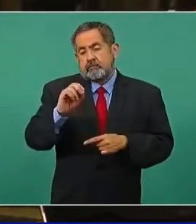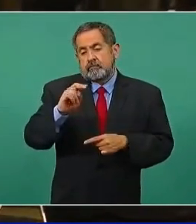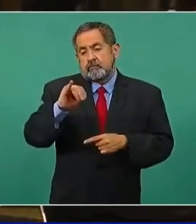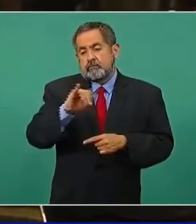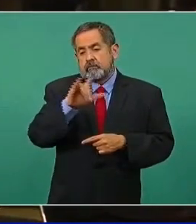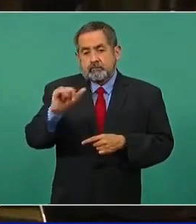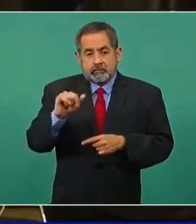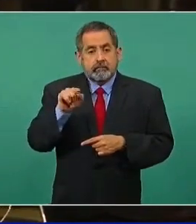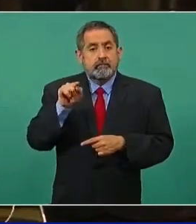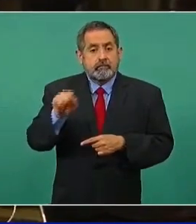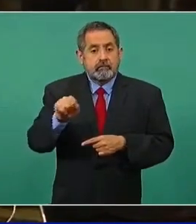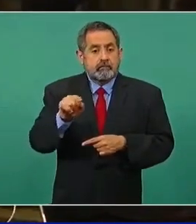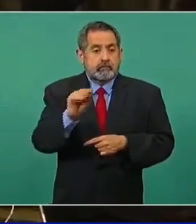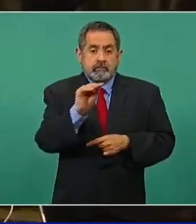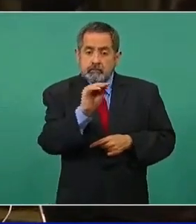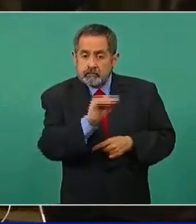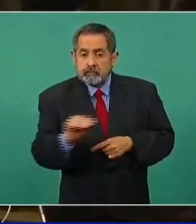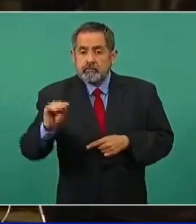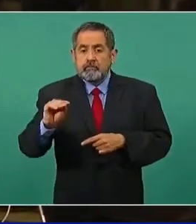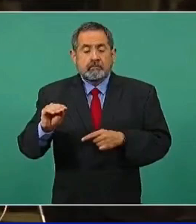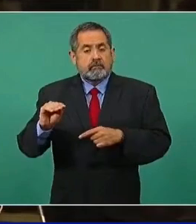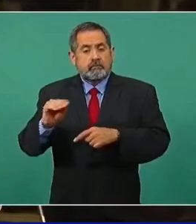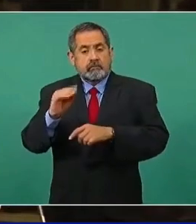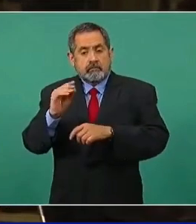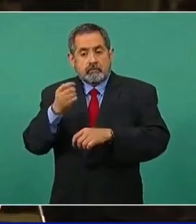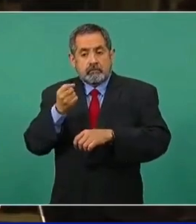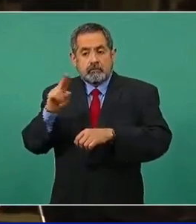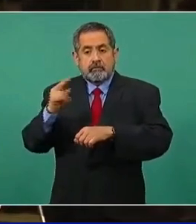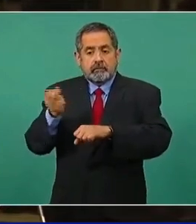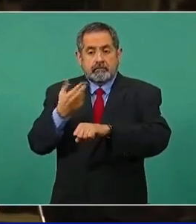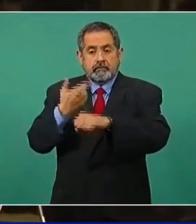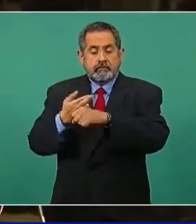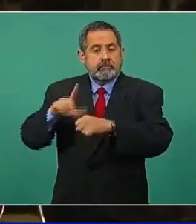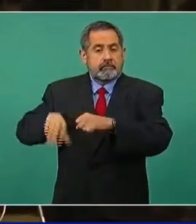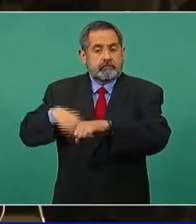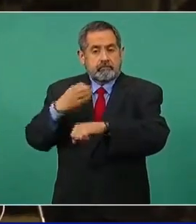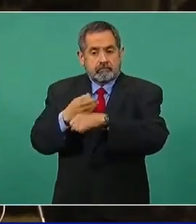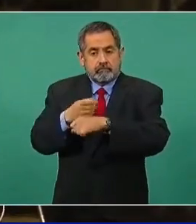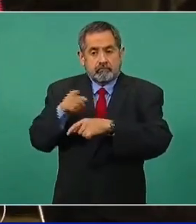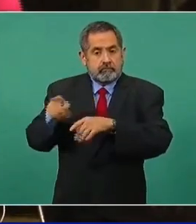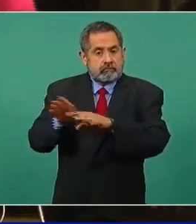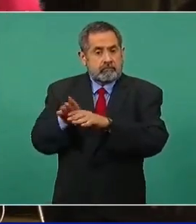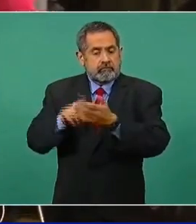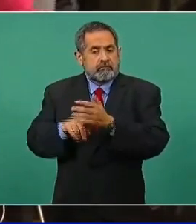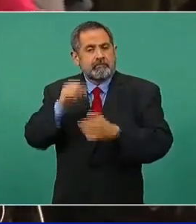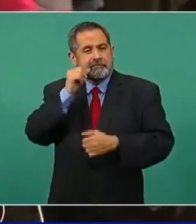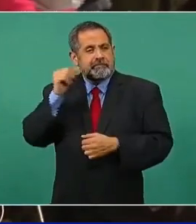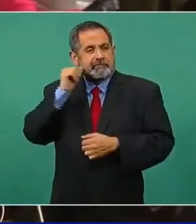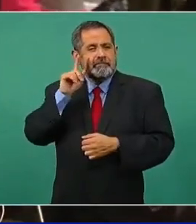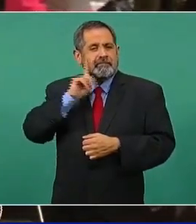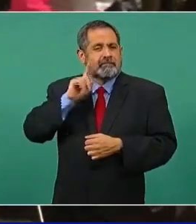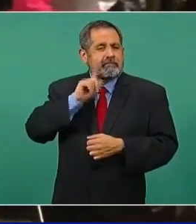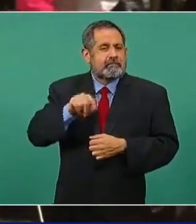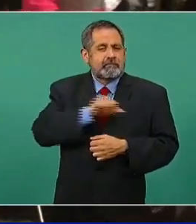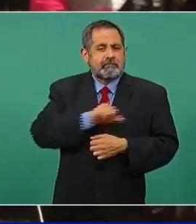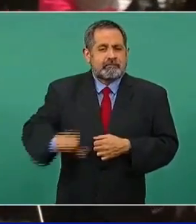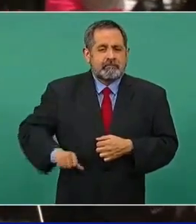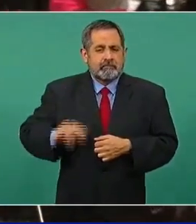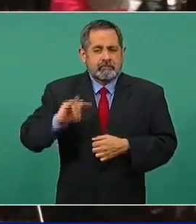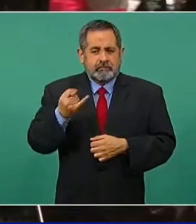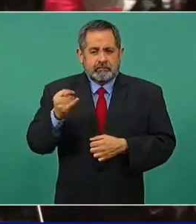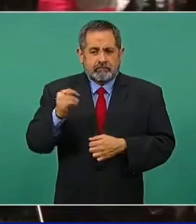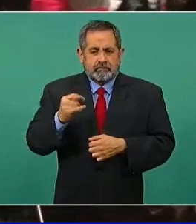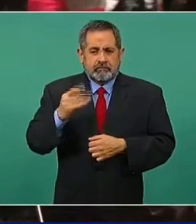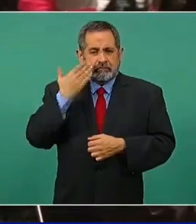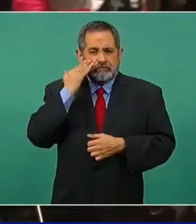va a ser integrado a su gabinete como subsecretario de Gobernación, incluso ayer la alcaldesa de Tijuana hizo una felicitación en